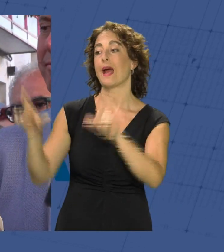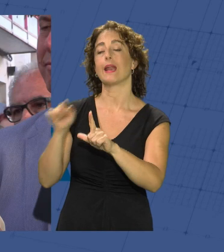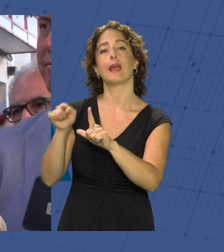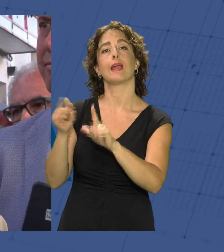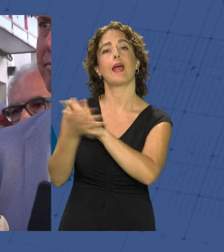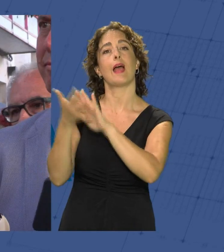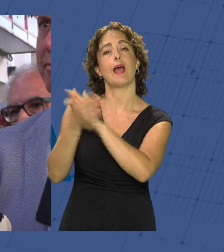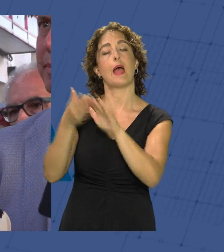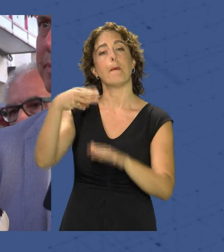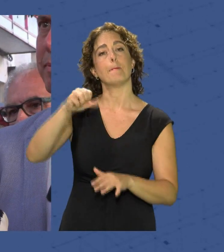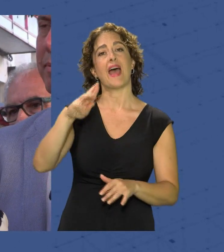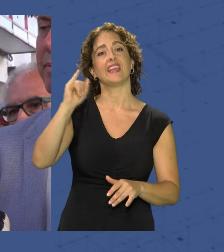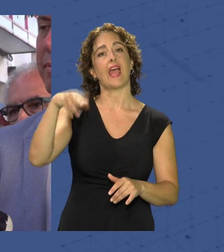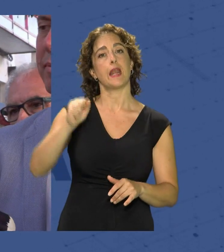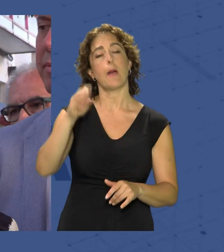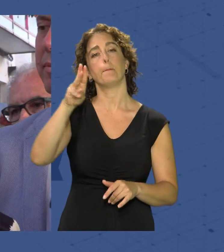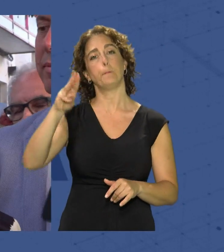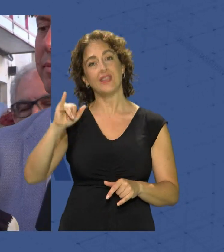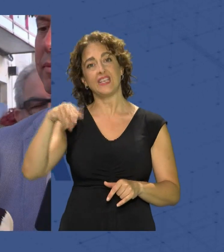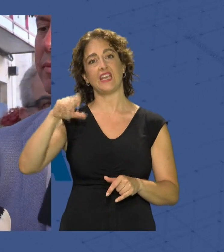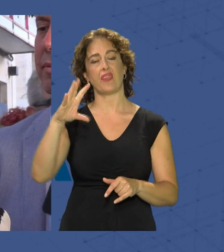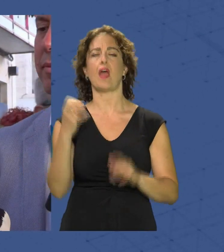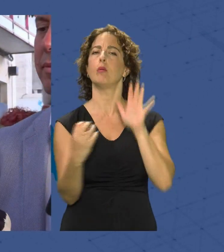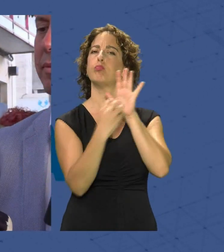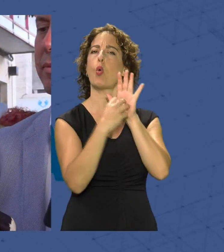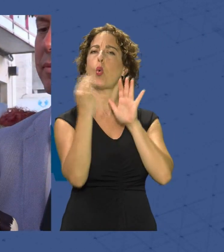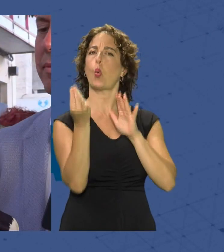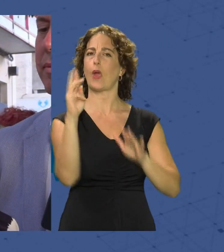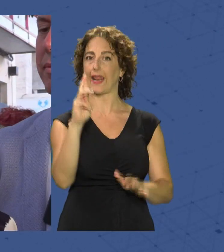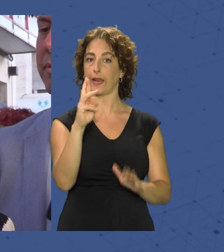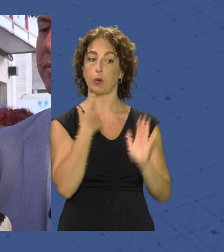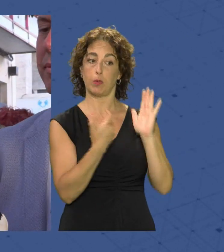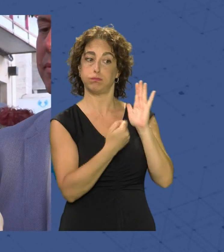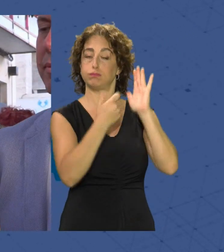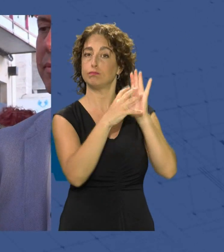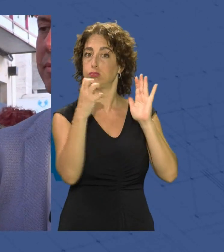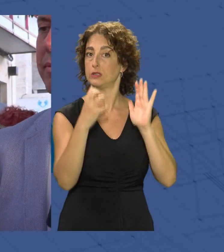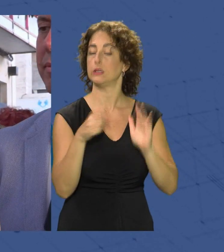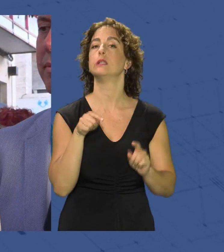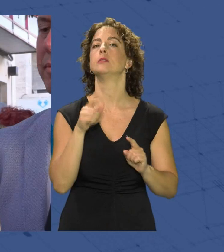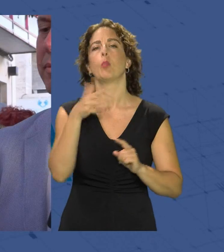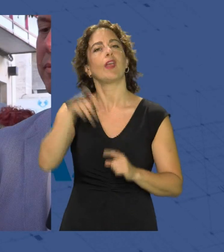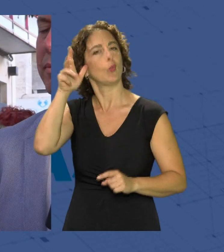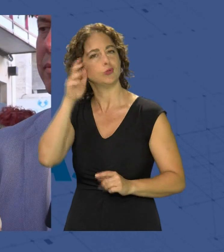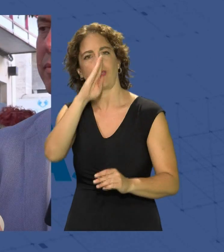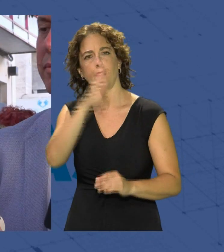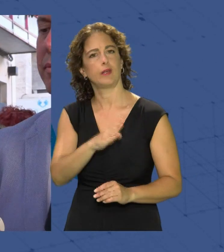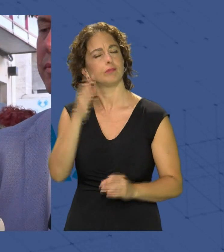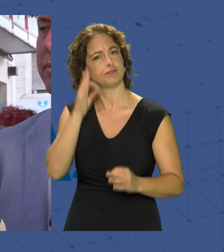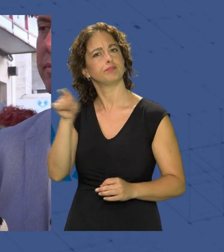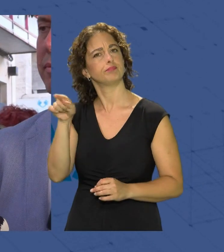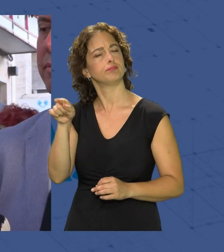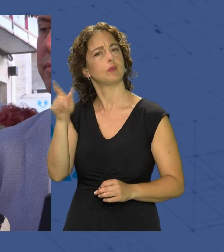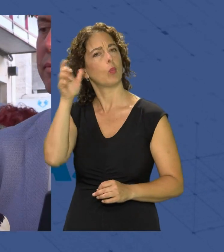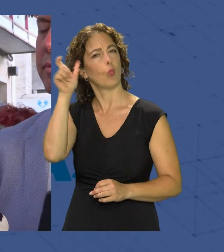habla de Mariana Pineda hay un QR donde si se activa se puede oír a la autora